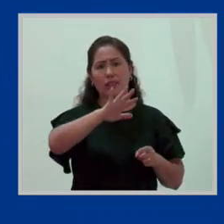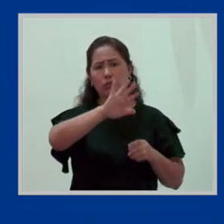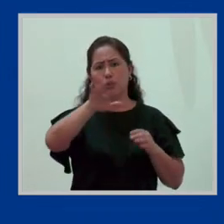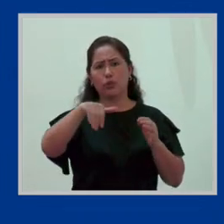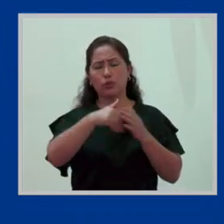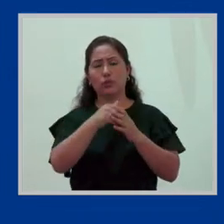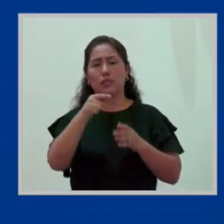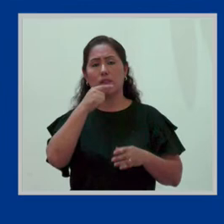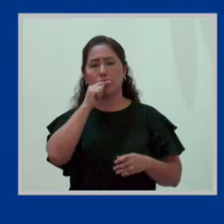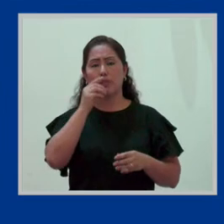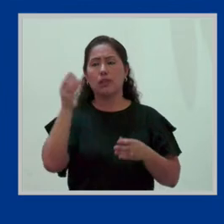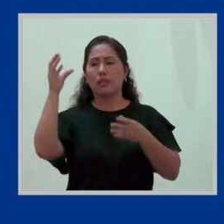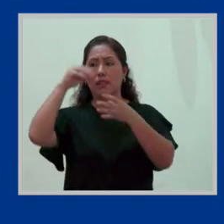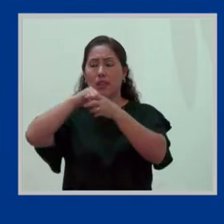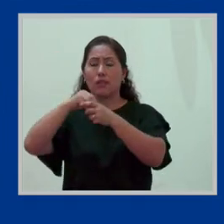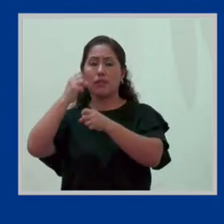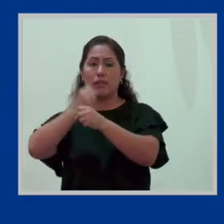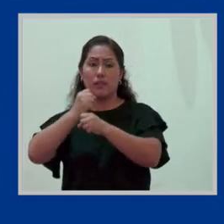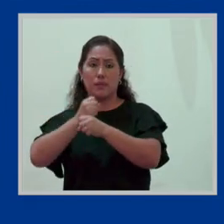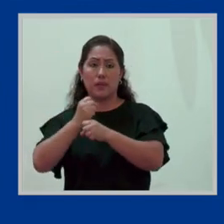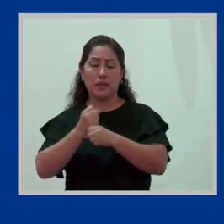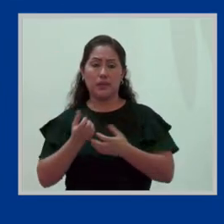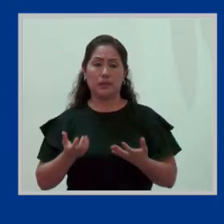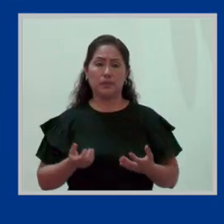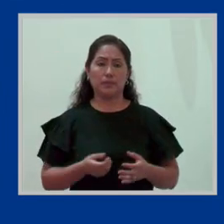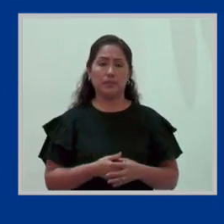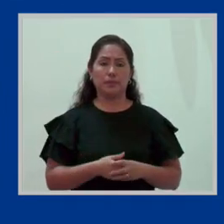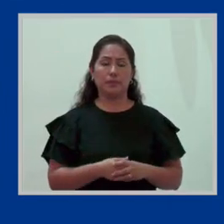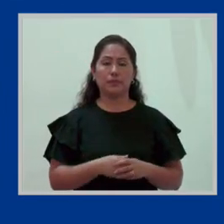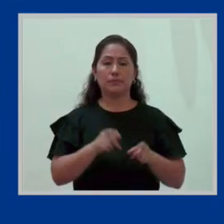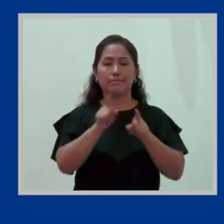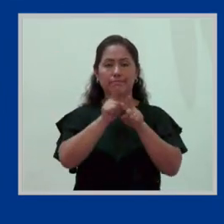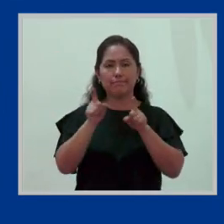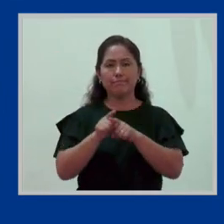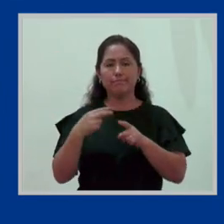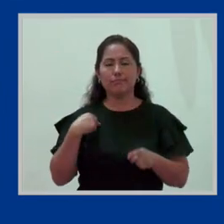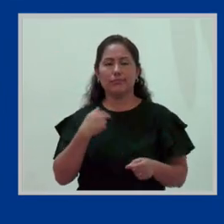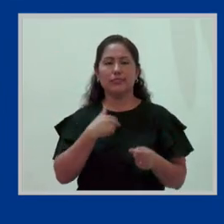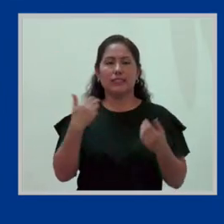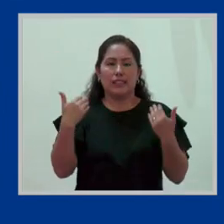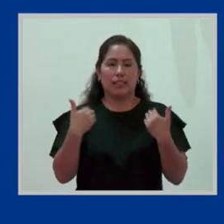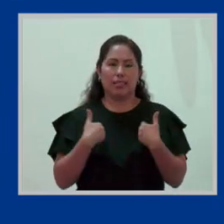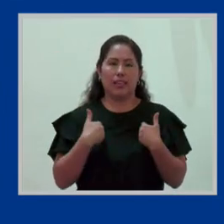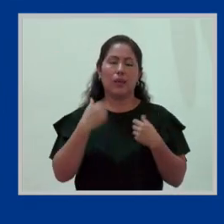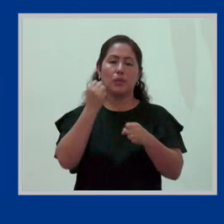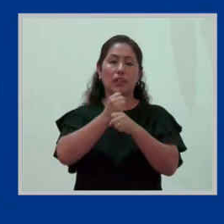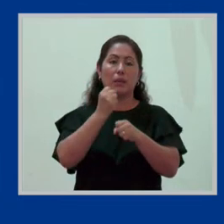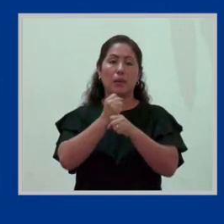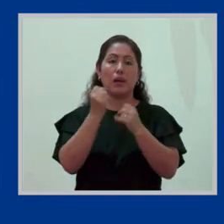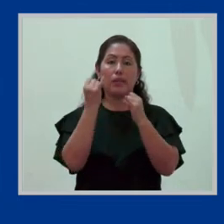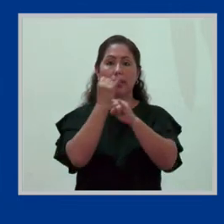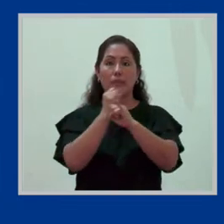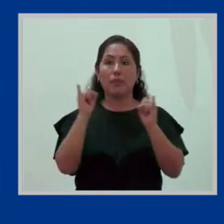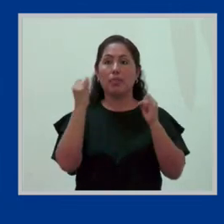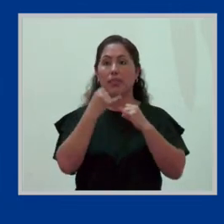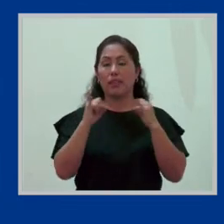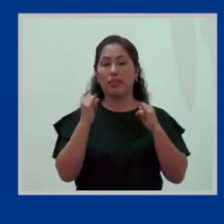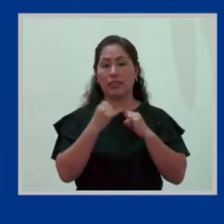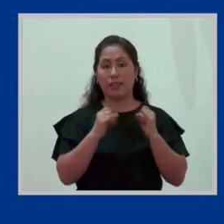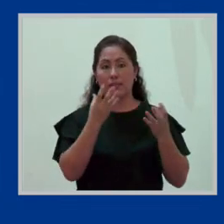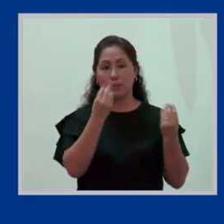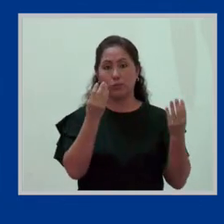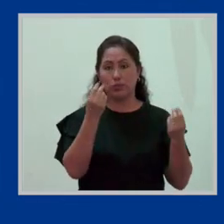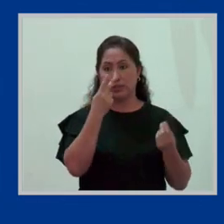mujer en el mercado de trabajo. También es cierto que tenemos el trabajo independiente. Aquí sí se debe ver, está más